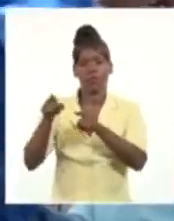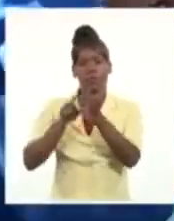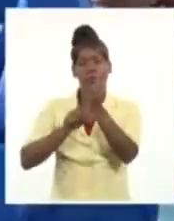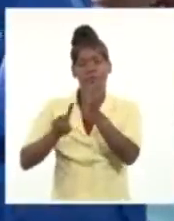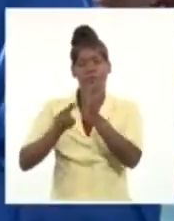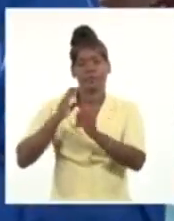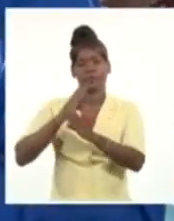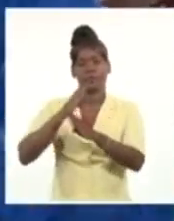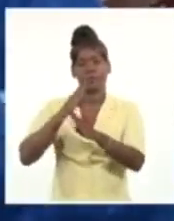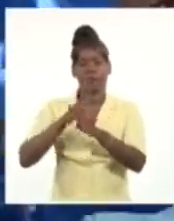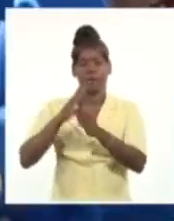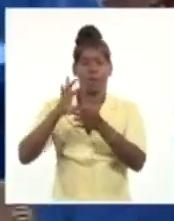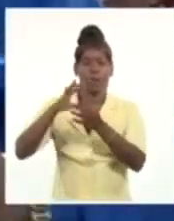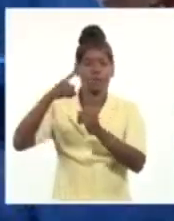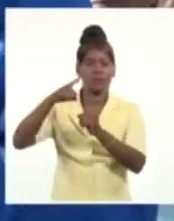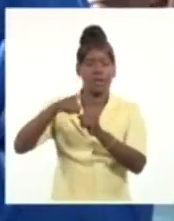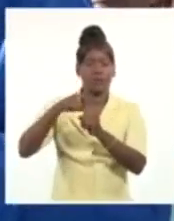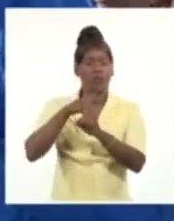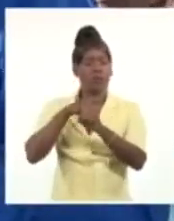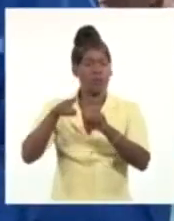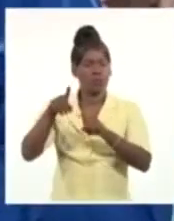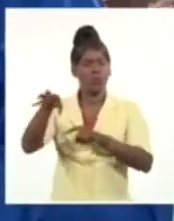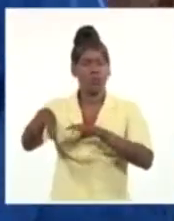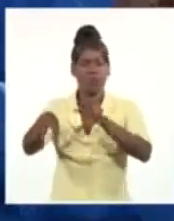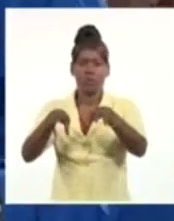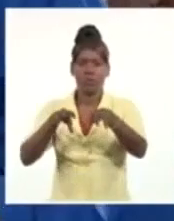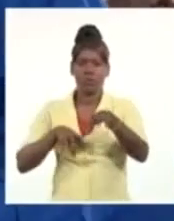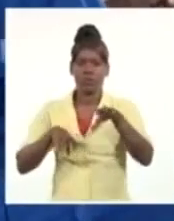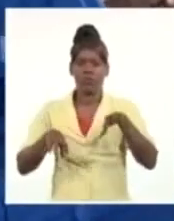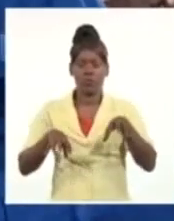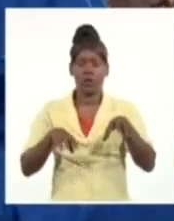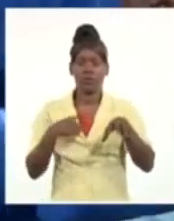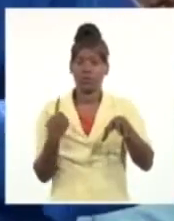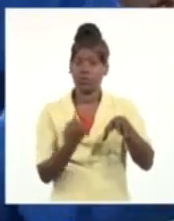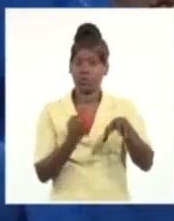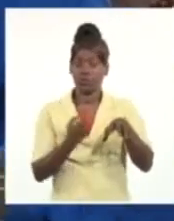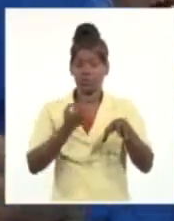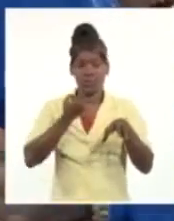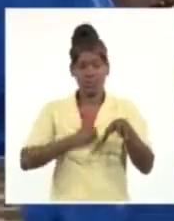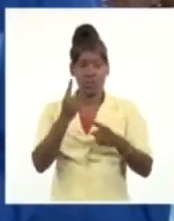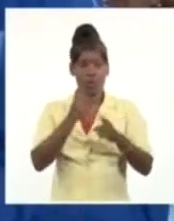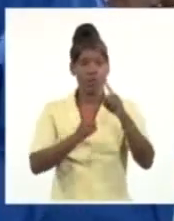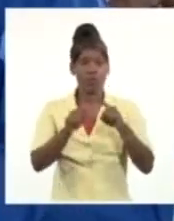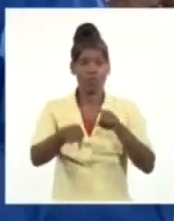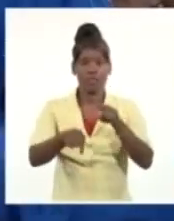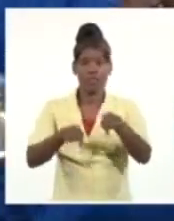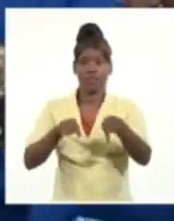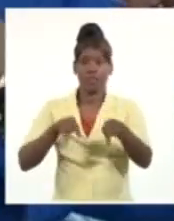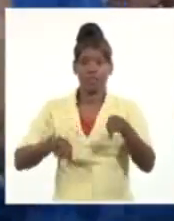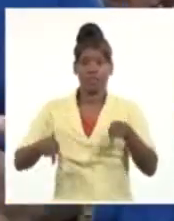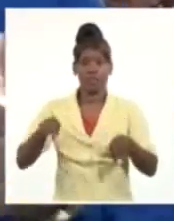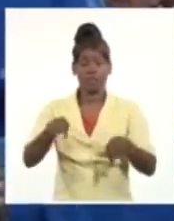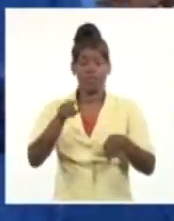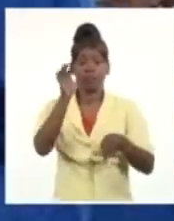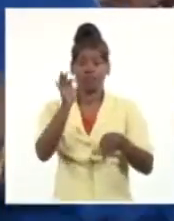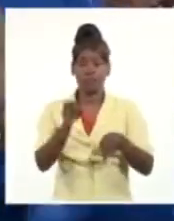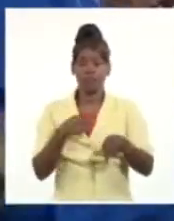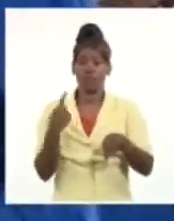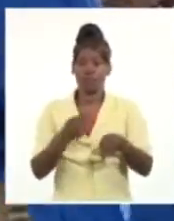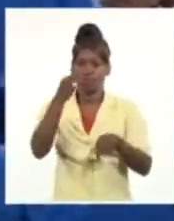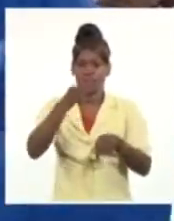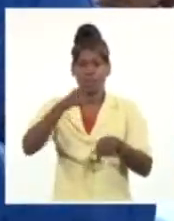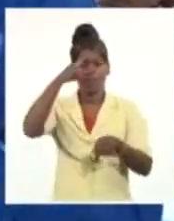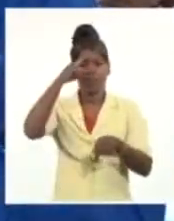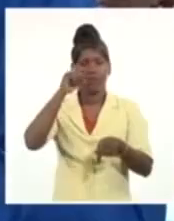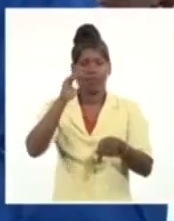otros de Quemado Vino, y otros que nacieron en esta Santa Clara, en esta Santa Clara que la ha creado esta revolución, que la ha mejorado esta revolución